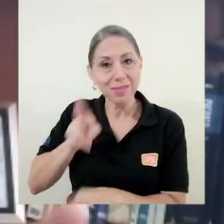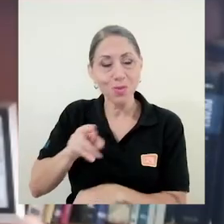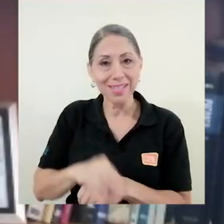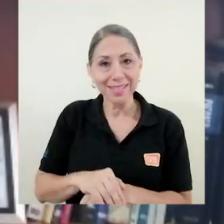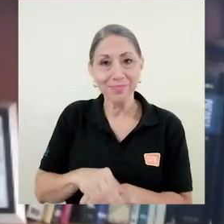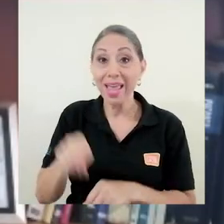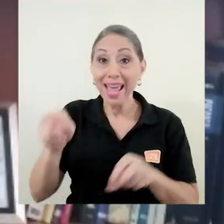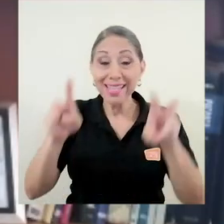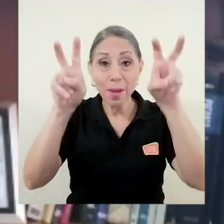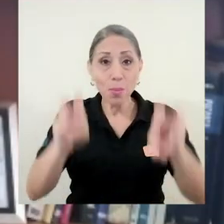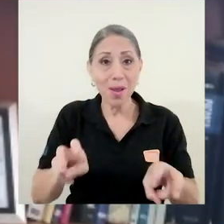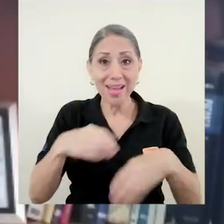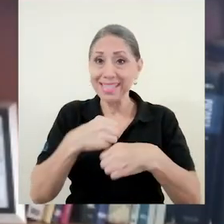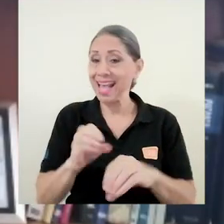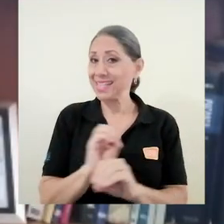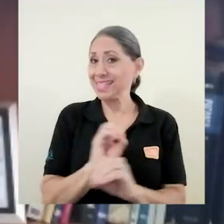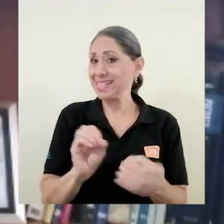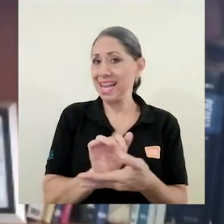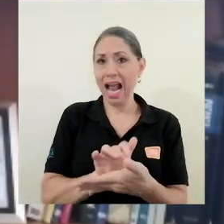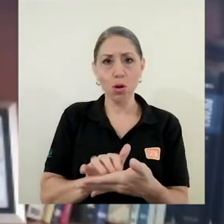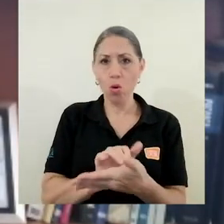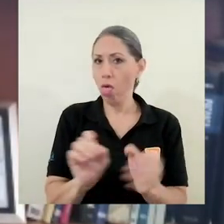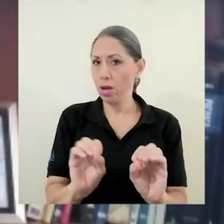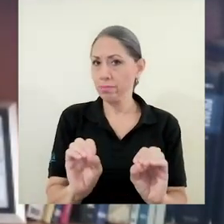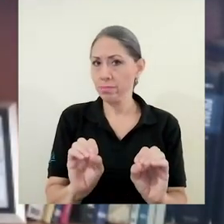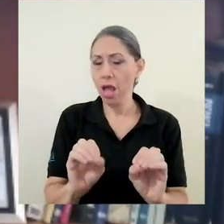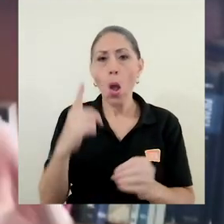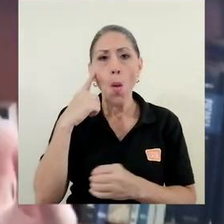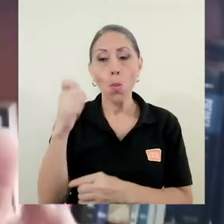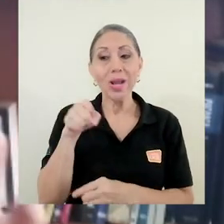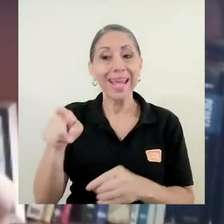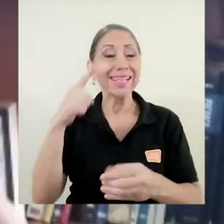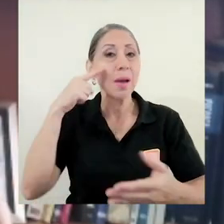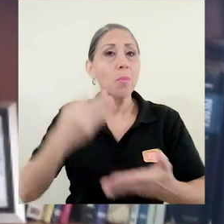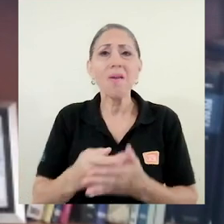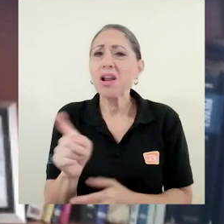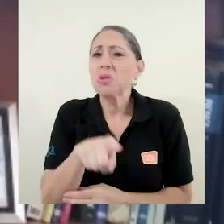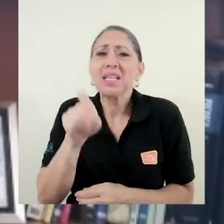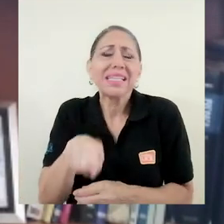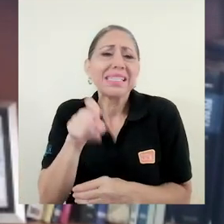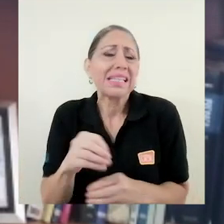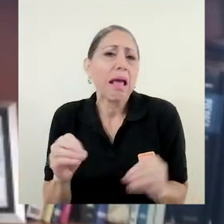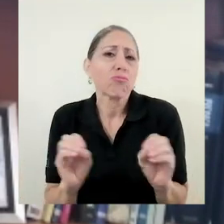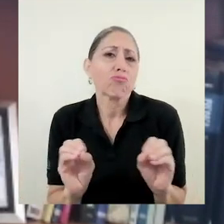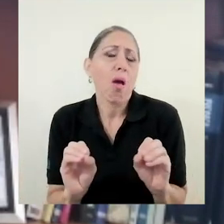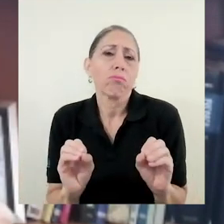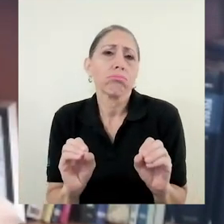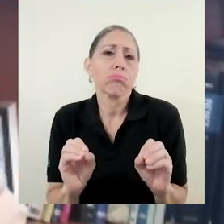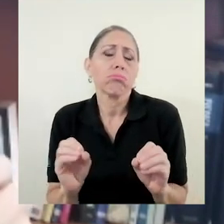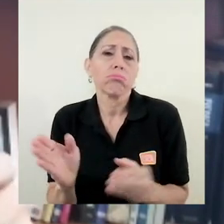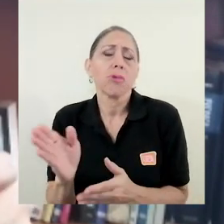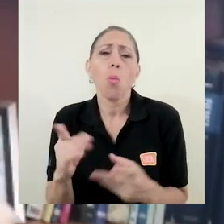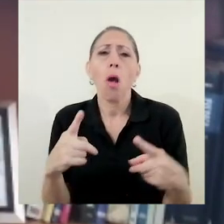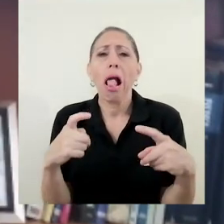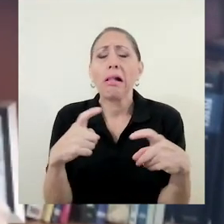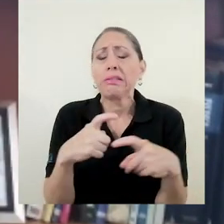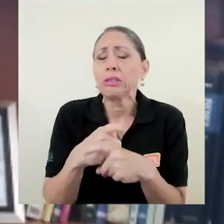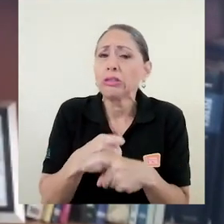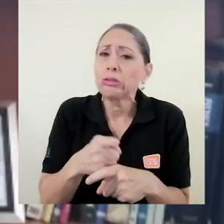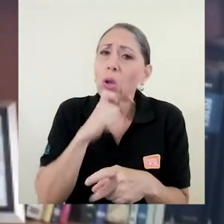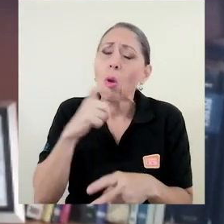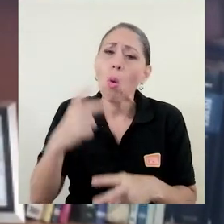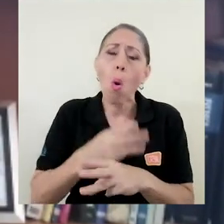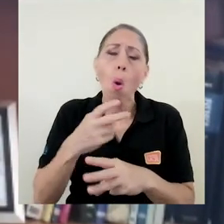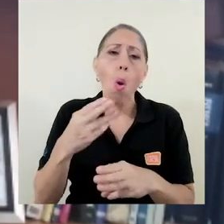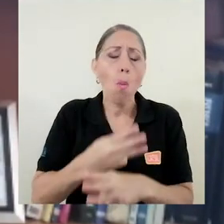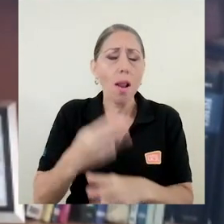Además, esta prueba se realiza sin calculadora debido a que en esta prueba no se requiere realizar algoritmos